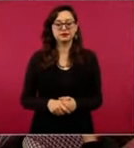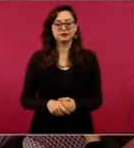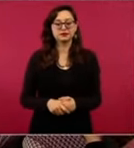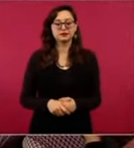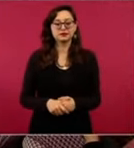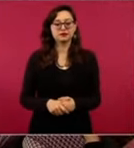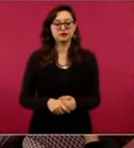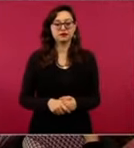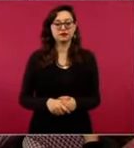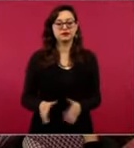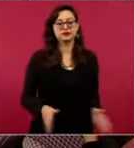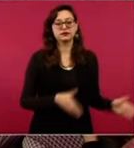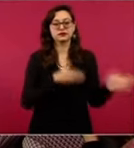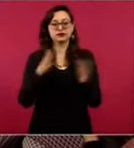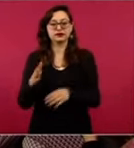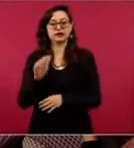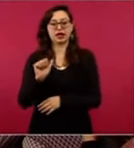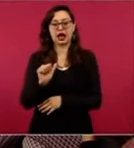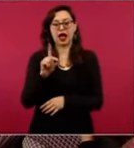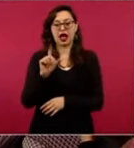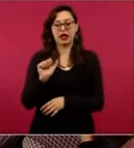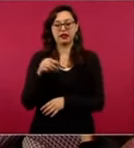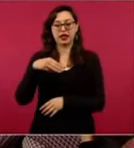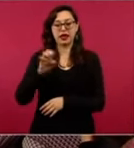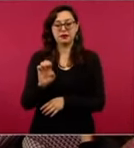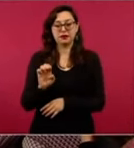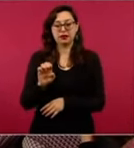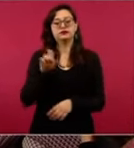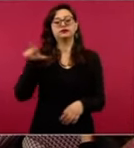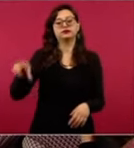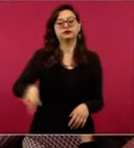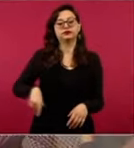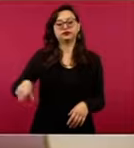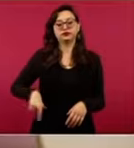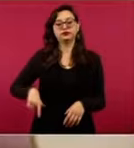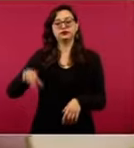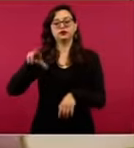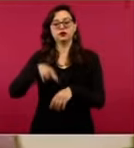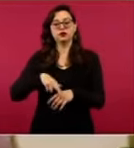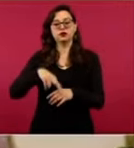Adame, gobernador de Morelos, del PAN.